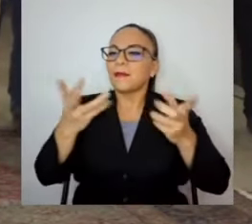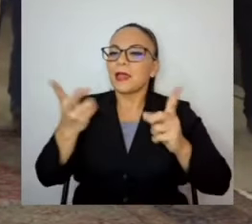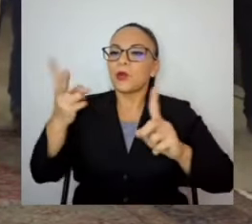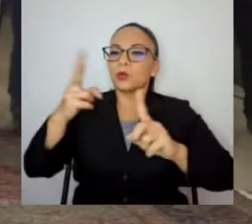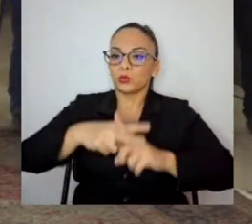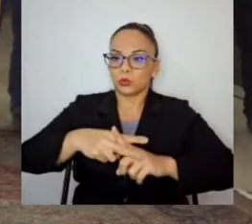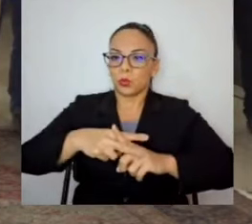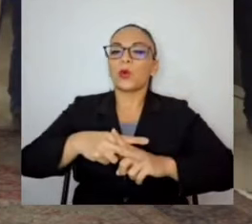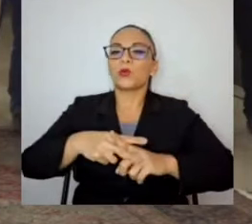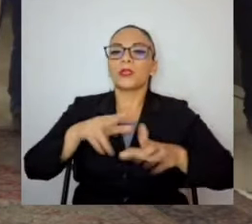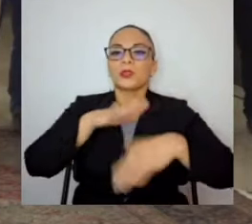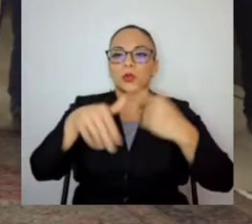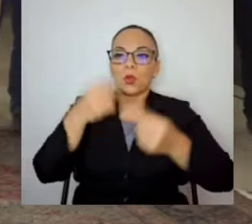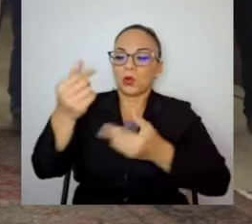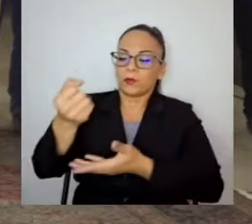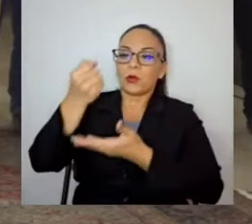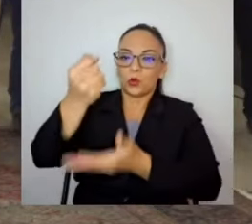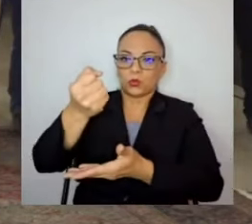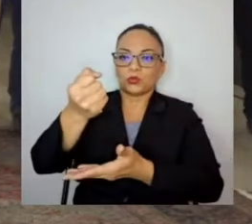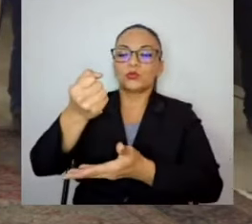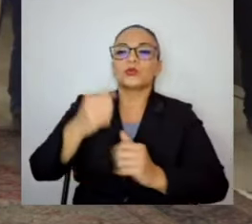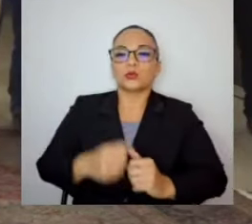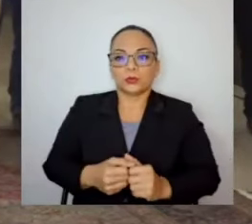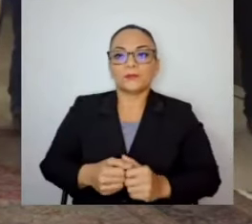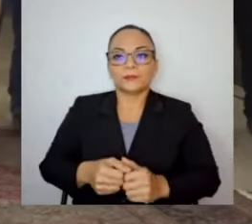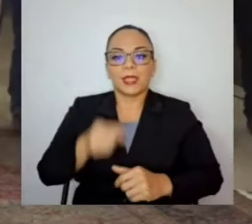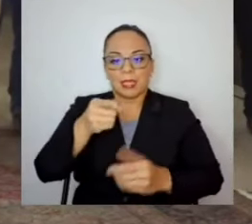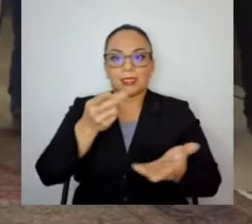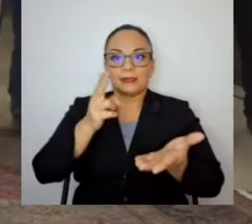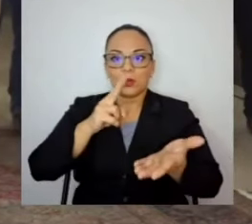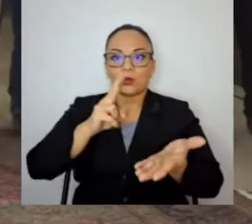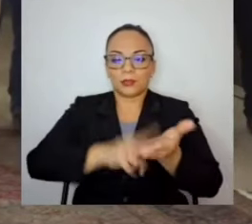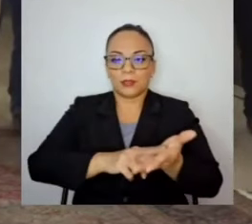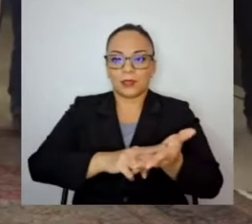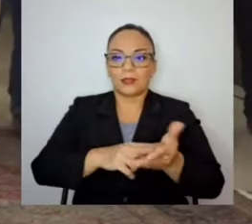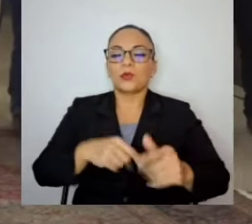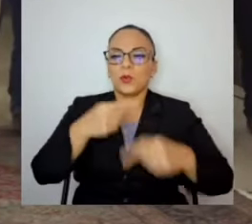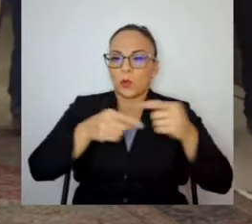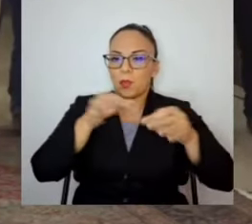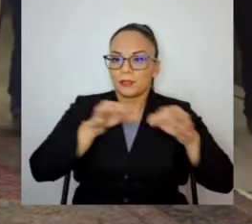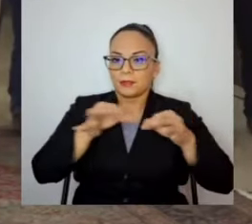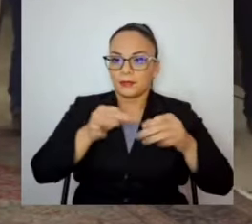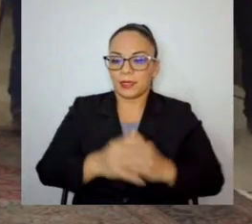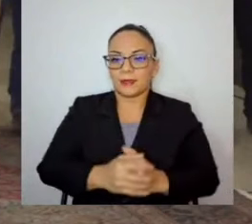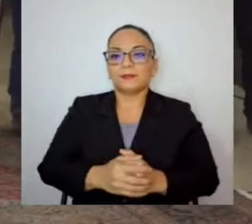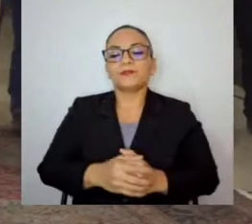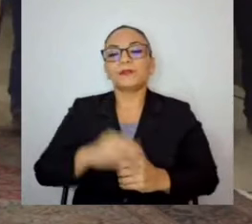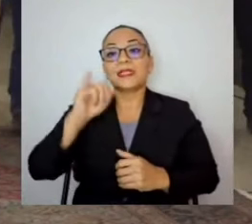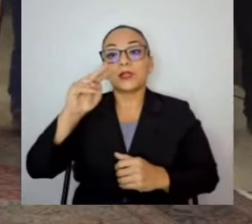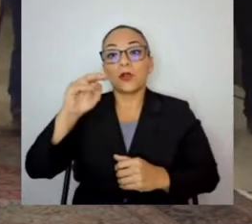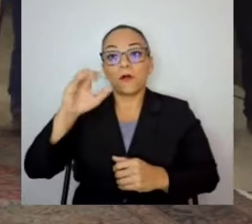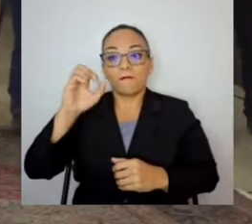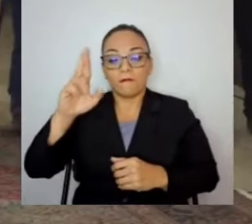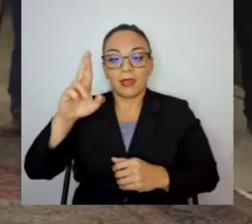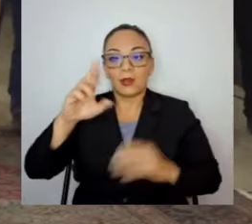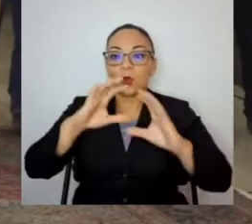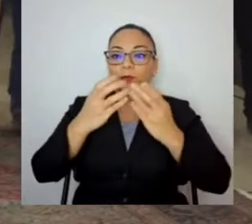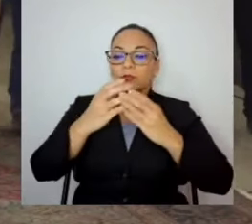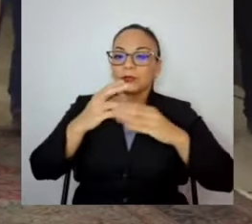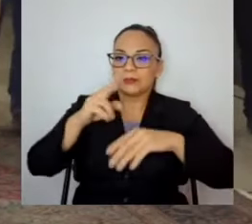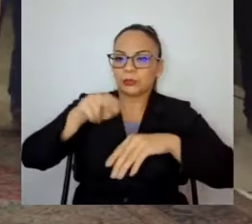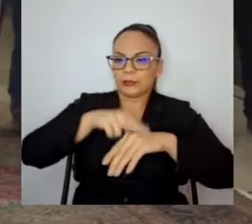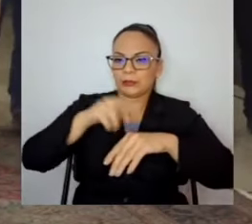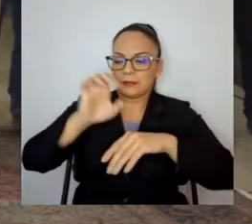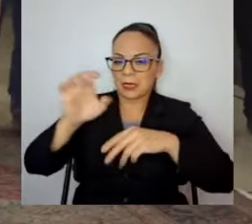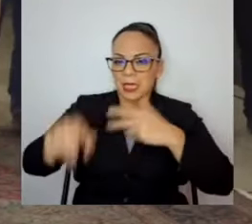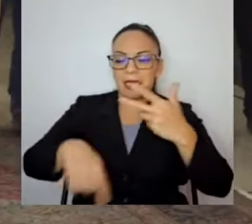recursos que financiaron este contrato sobre lo que voy a ampliar. INCOFER, la Comisión Nacional de Emergencia, Acuaductos y